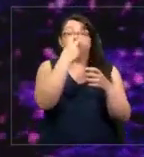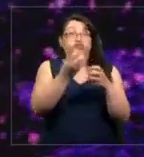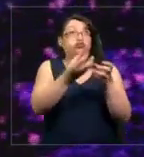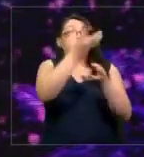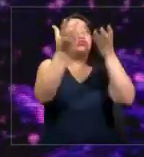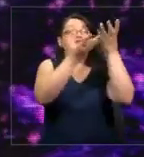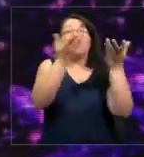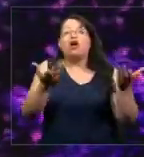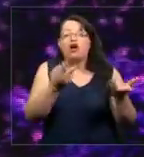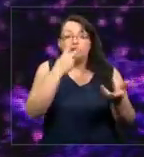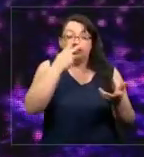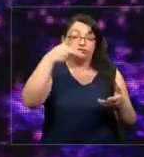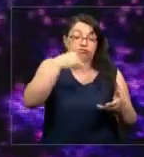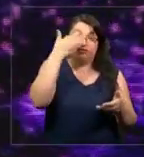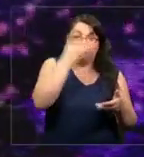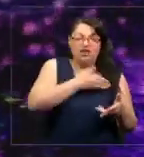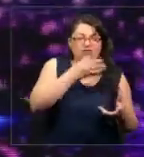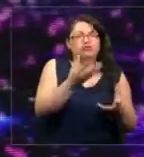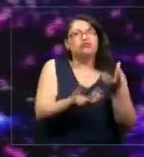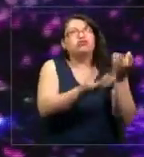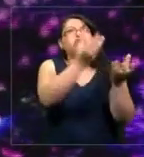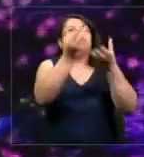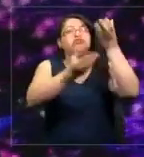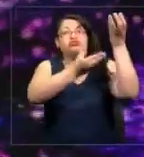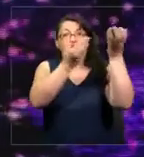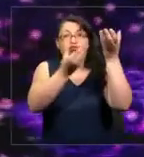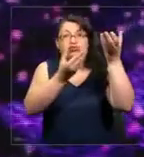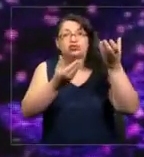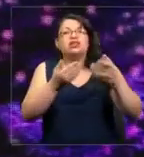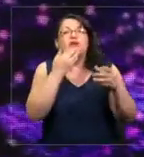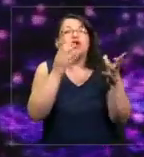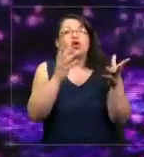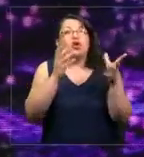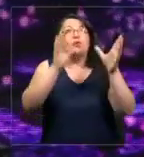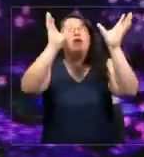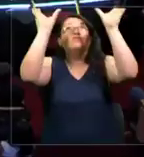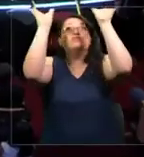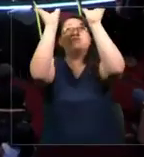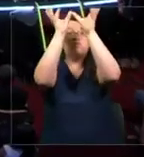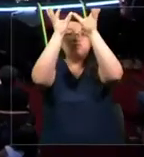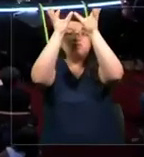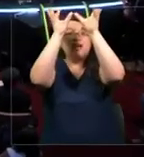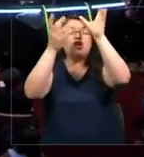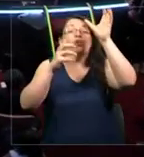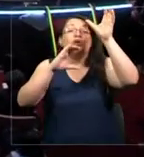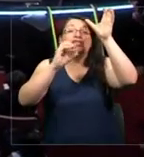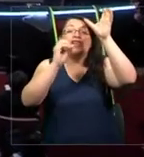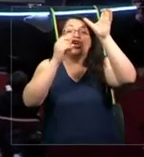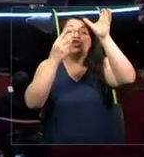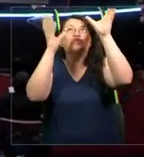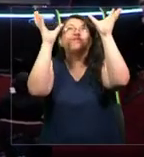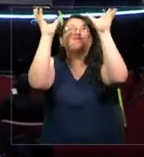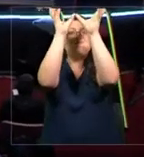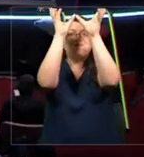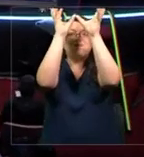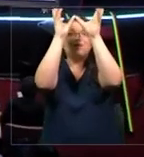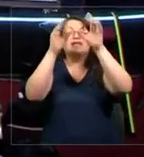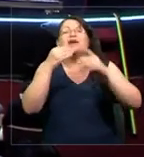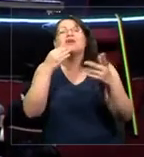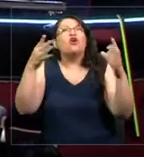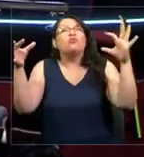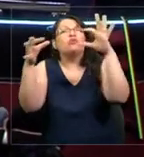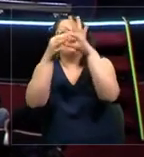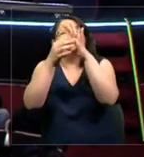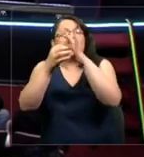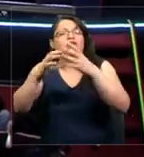por la quema de combustibles fósiles, con las concentraciones de CO2 en la atmósfera y la relación con la temperatura promedio